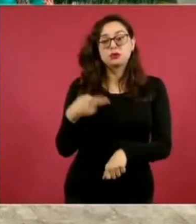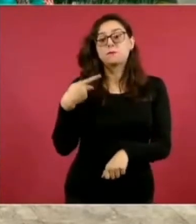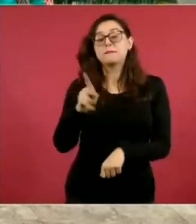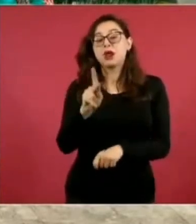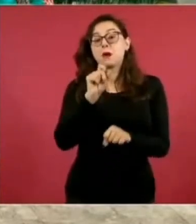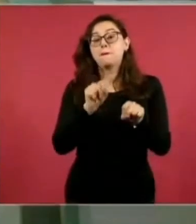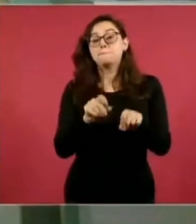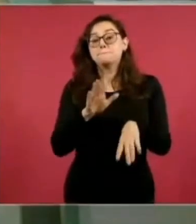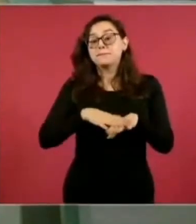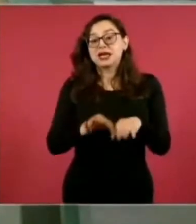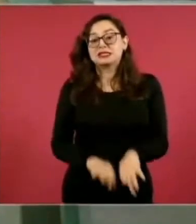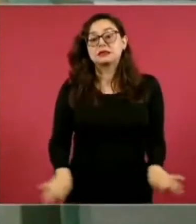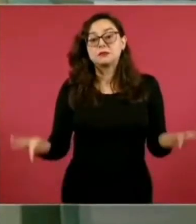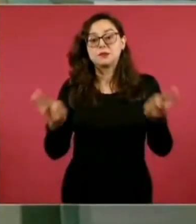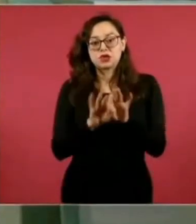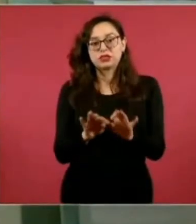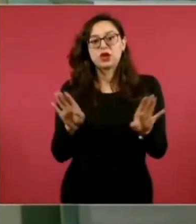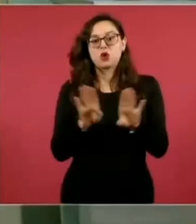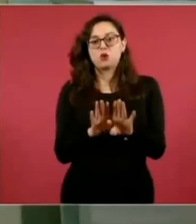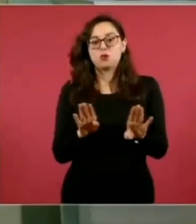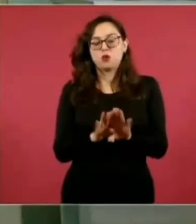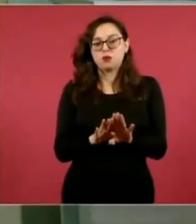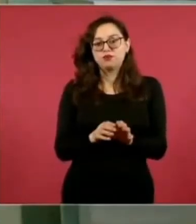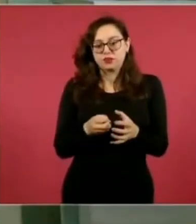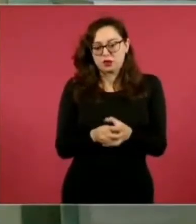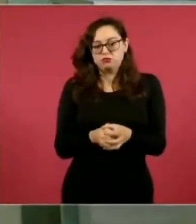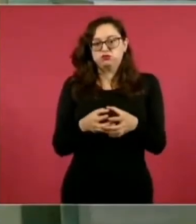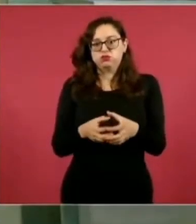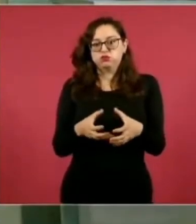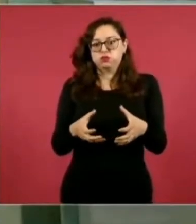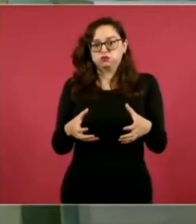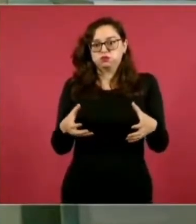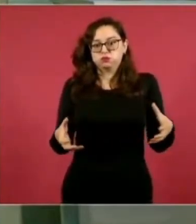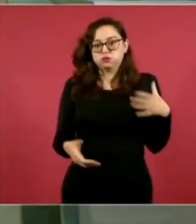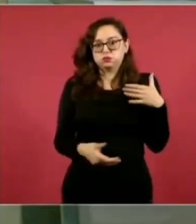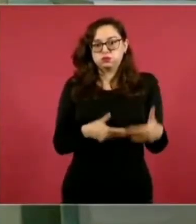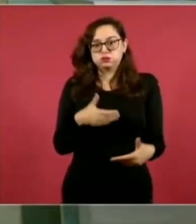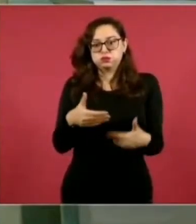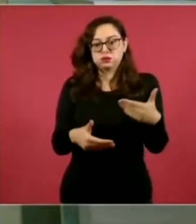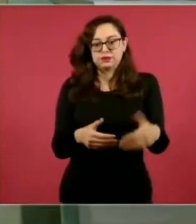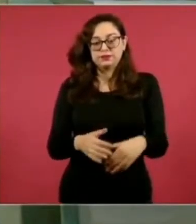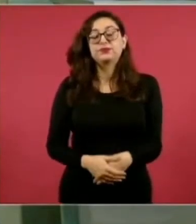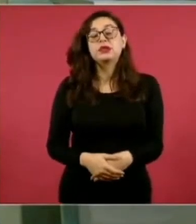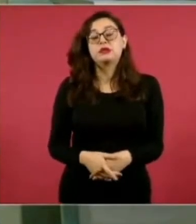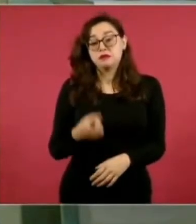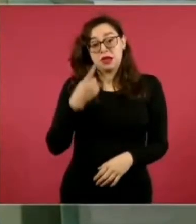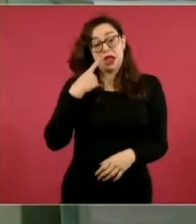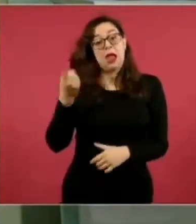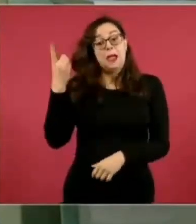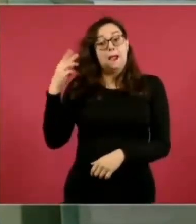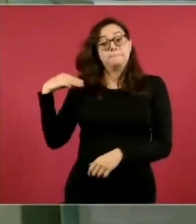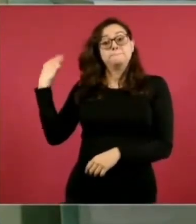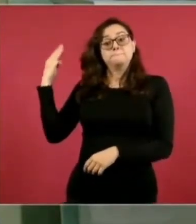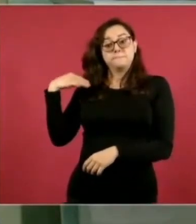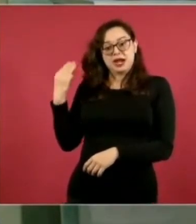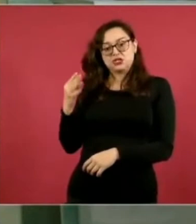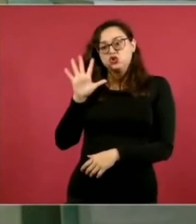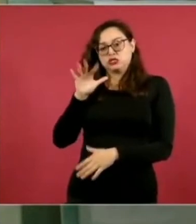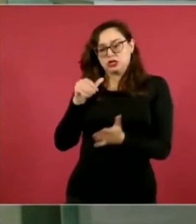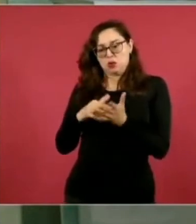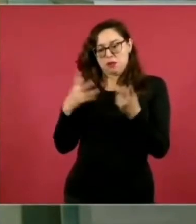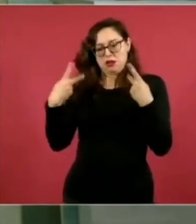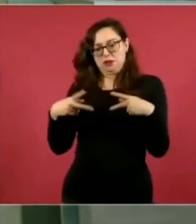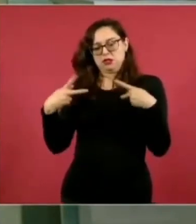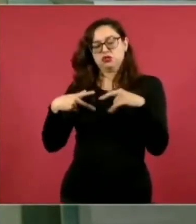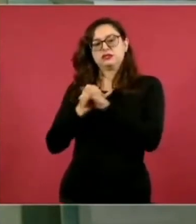es la progresión de ese crecimiento. Escuchen este dato. En marzo hubo algo más de 5 mil pasajeros